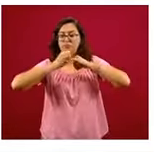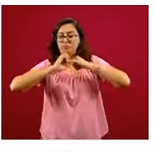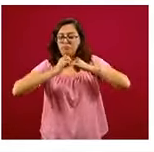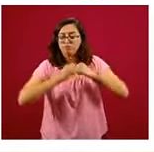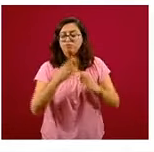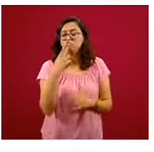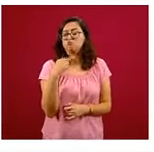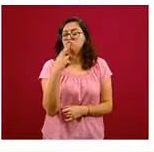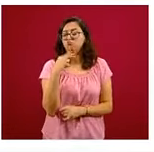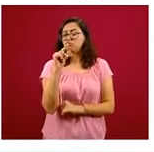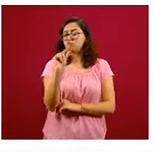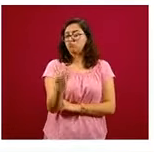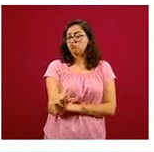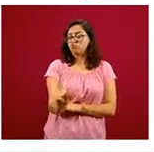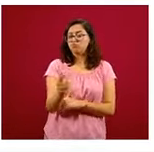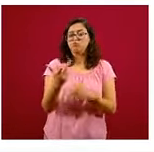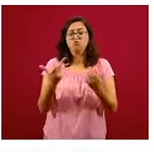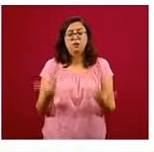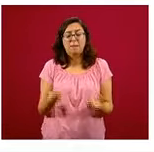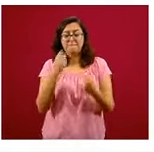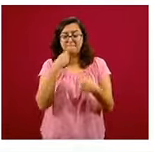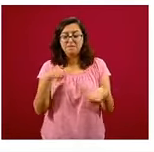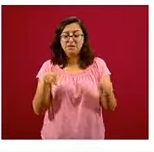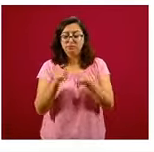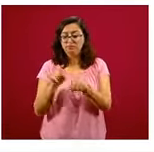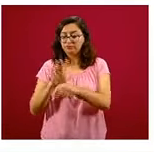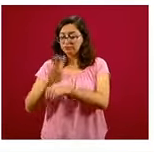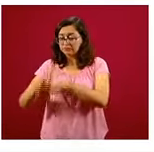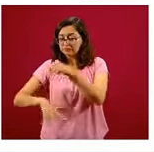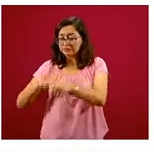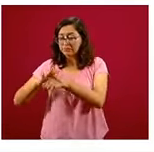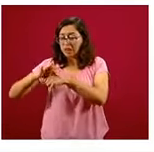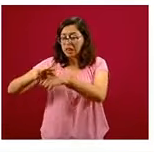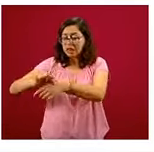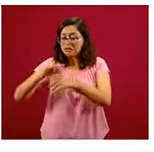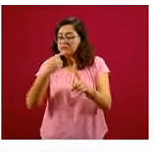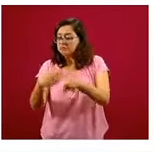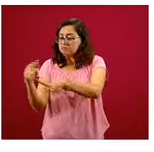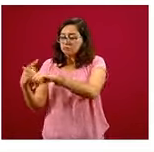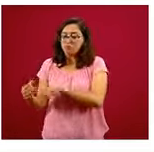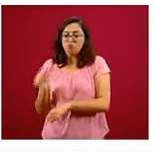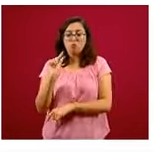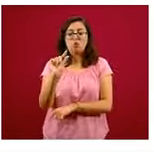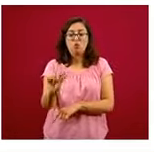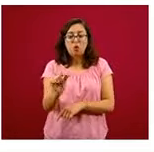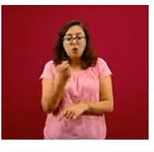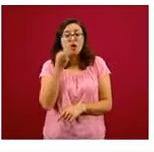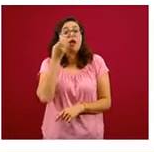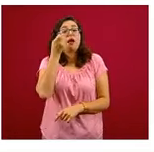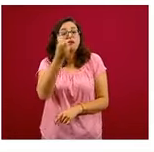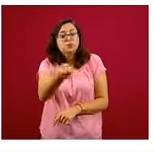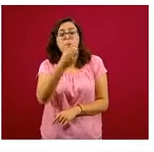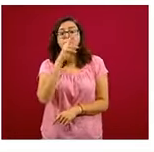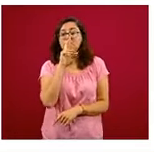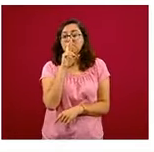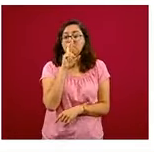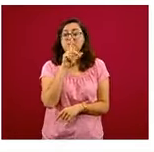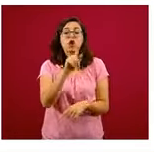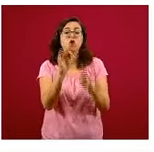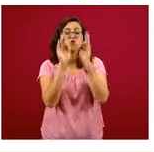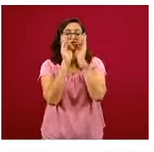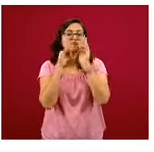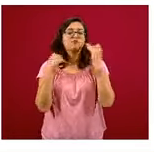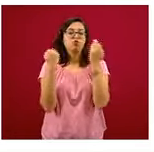poquita azúcar y muy poquitos productos de origen animal. Ese es el tipo de dieta que nos va a